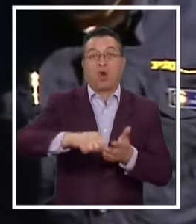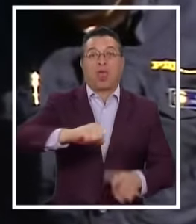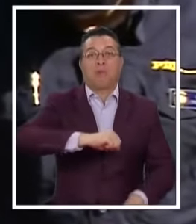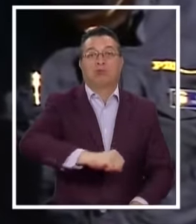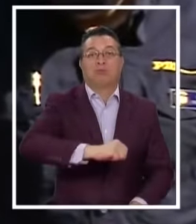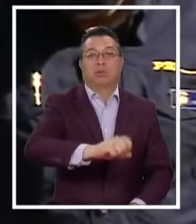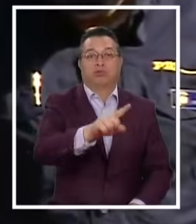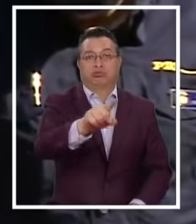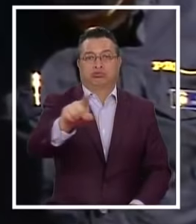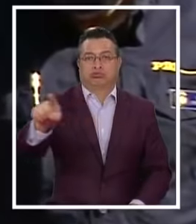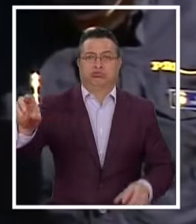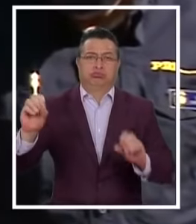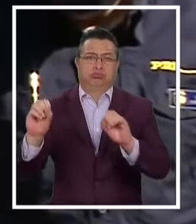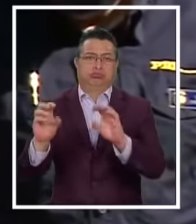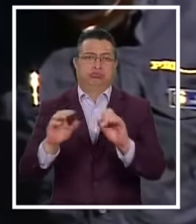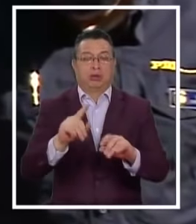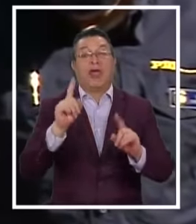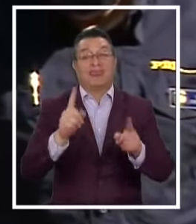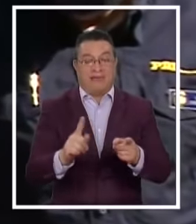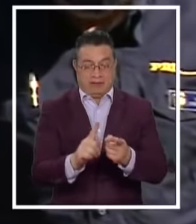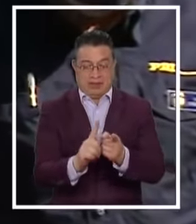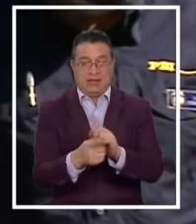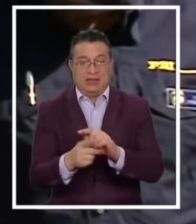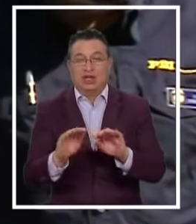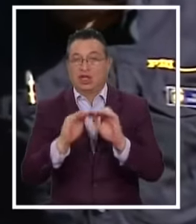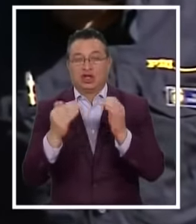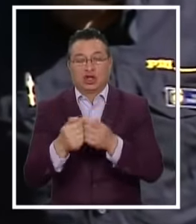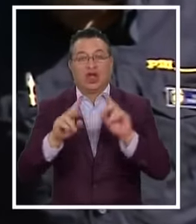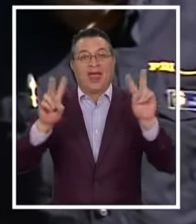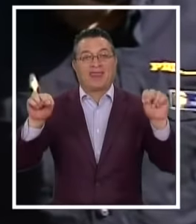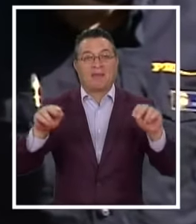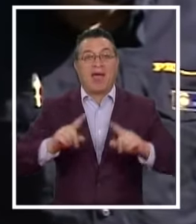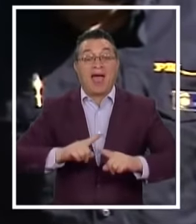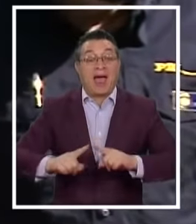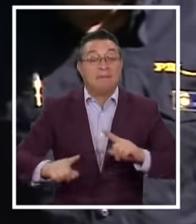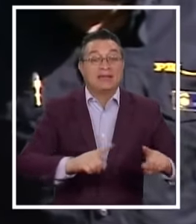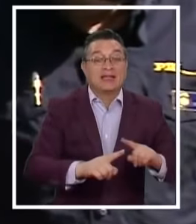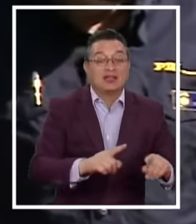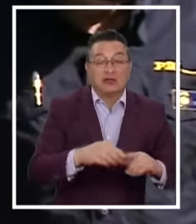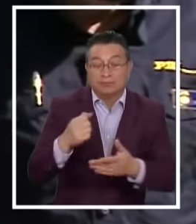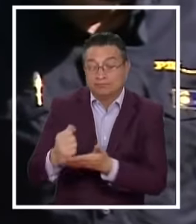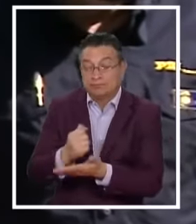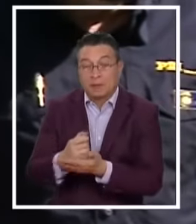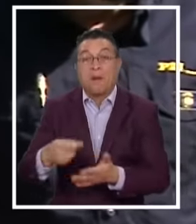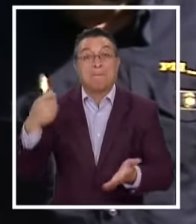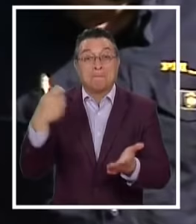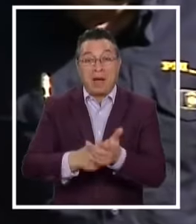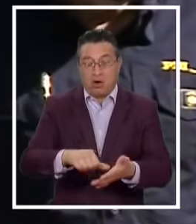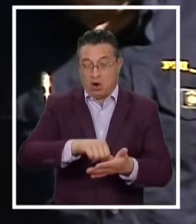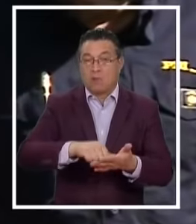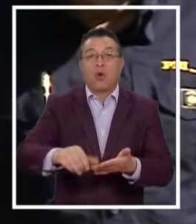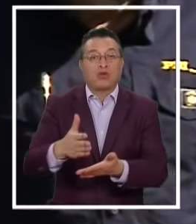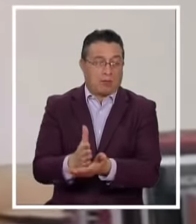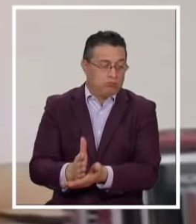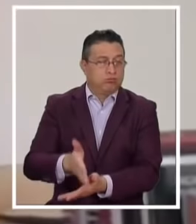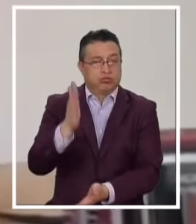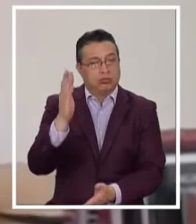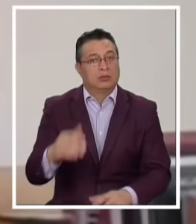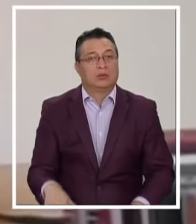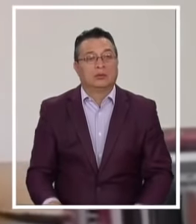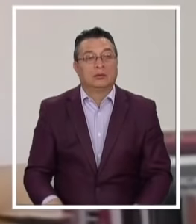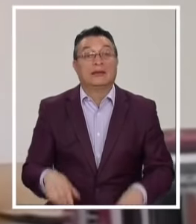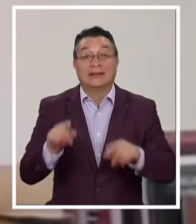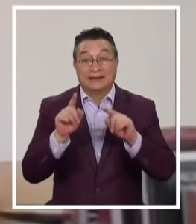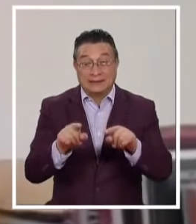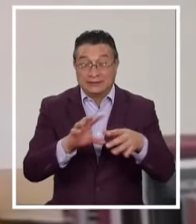De cantidad De multa Y tenemos que corregir Todos los temas Administrativos Que conlleven A que el pago De la multa Sea efectivo En este